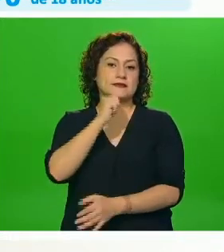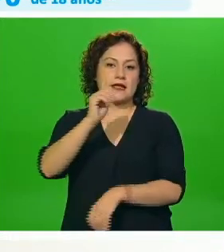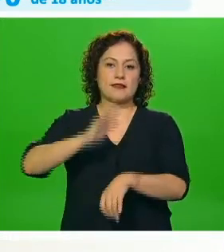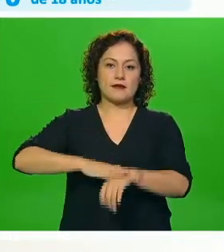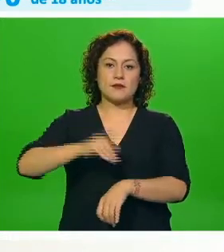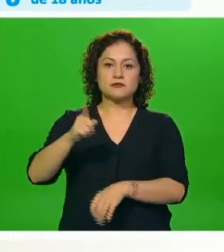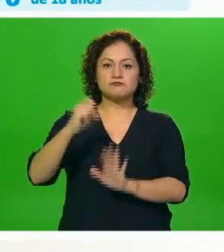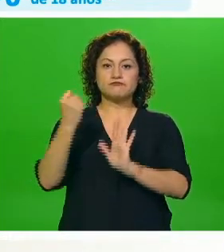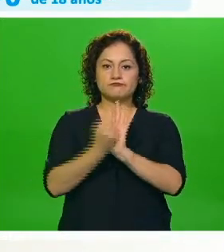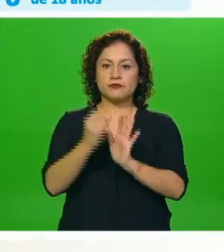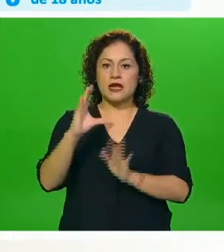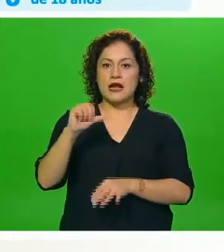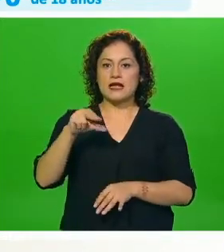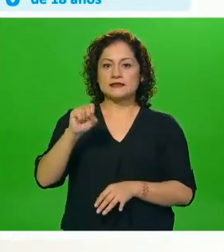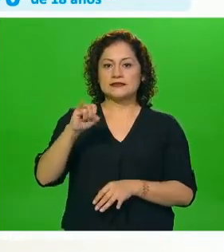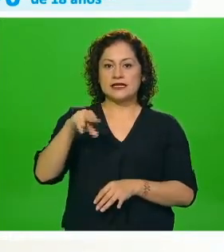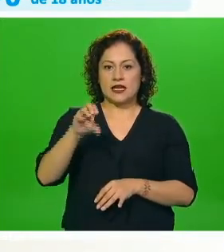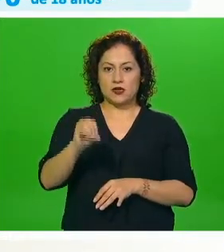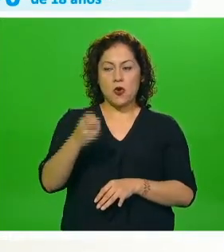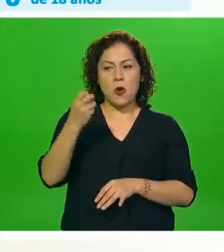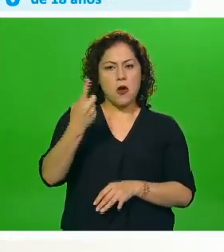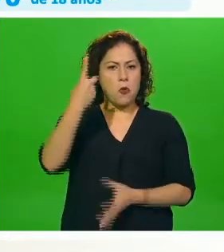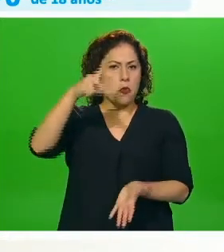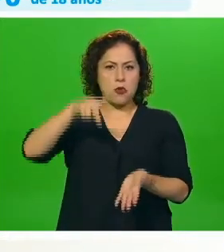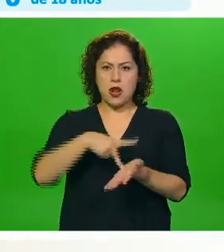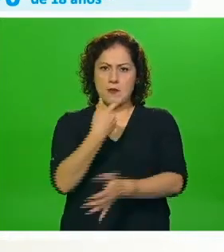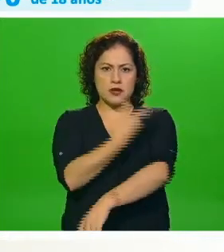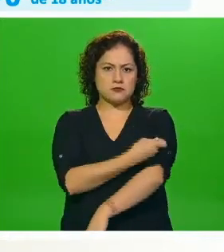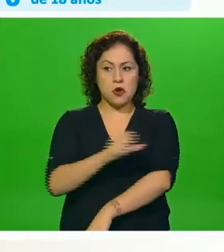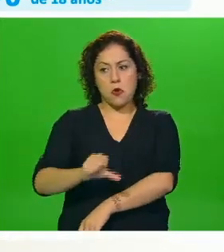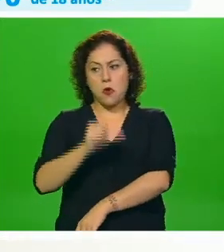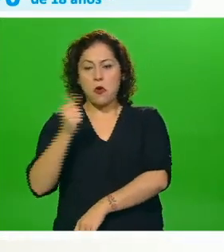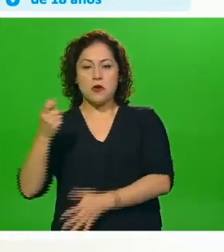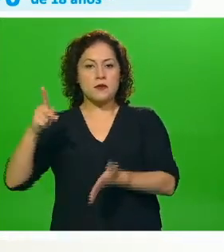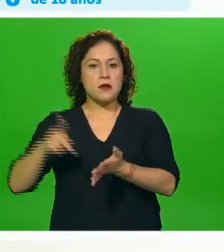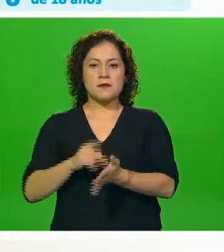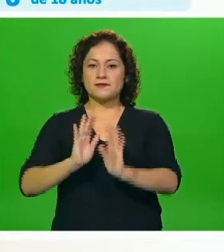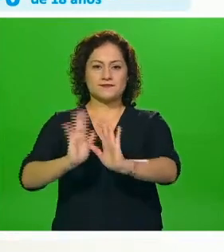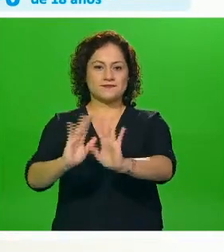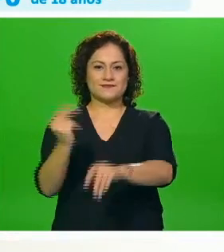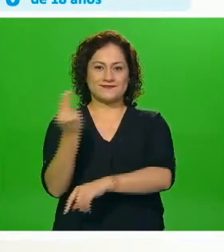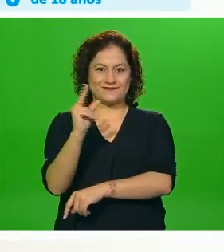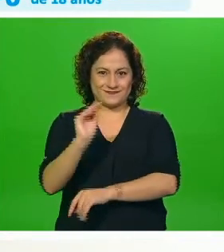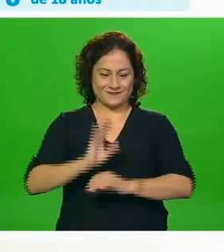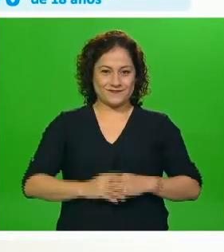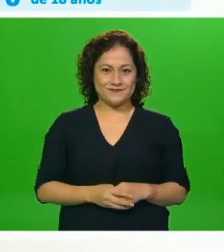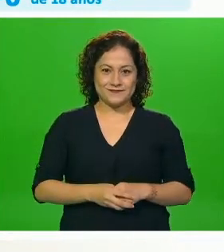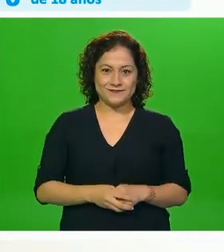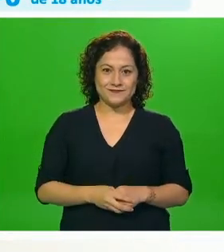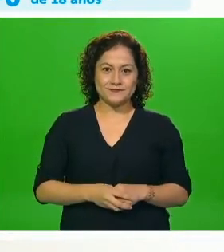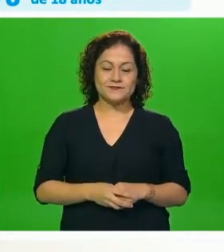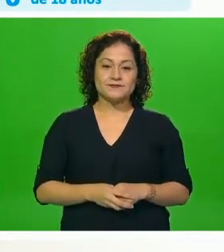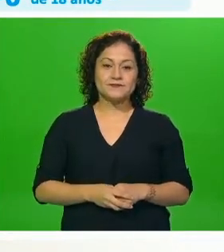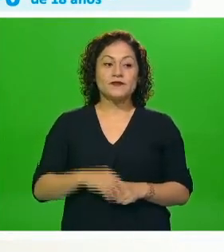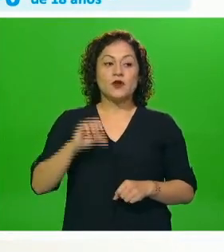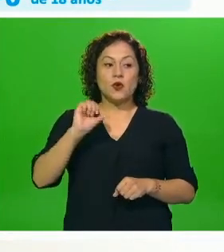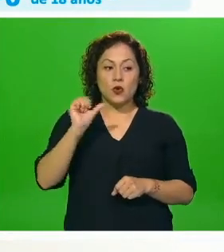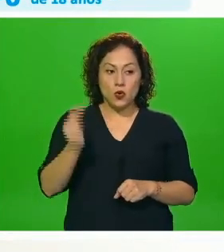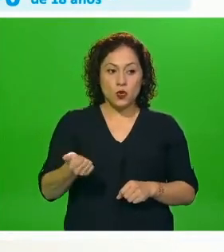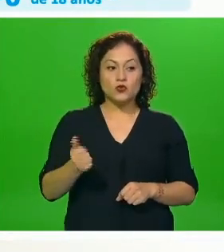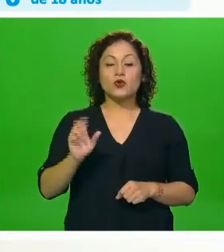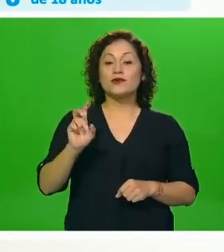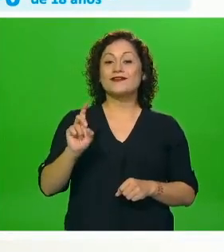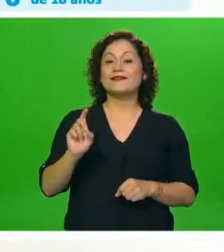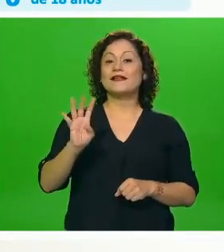vacuna que tenemos en México que requiere solo de una dosis para lograr la protección y el 34% todavía se